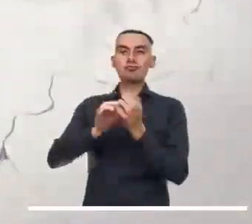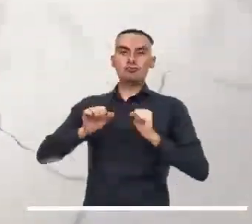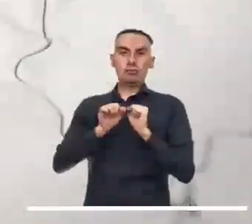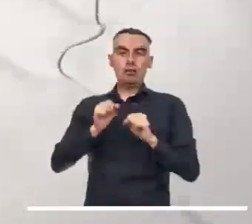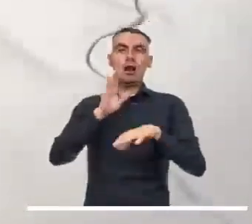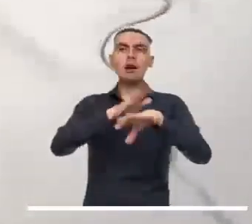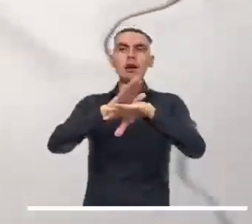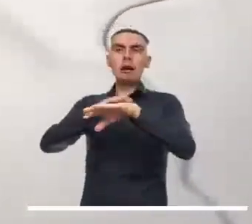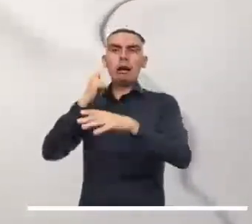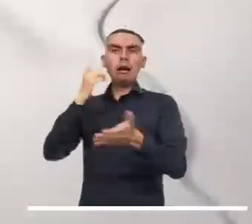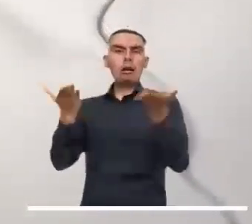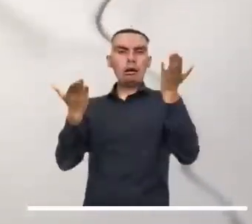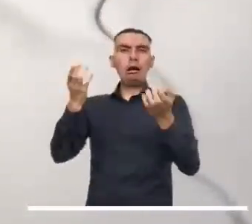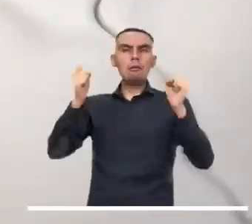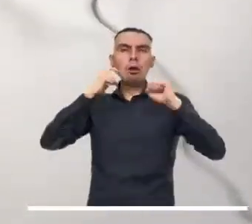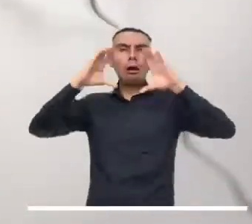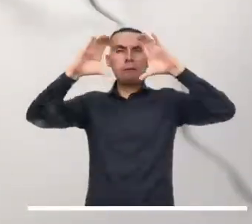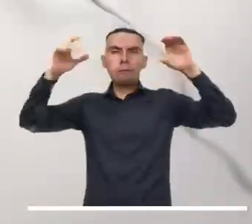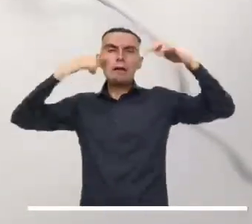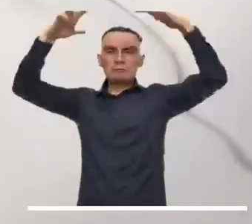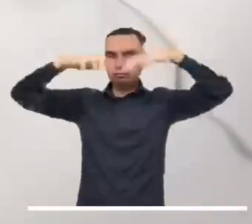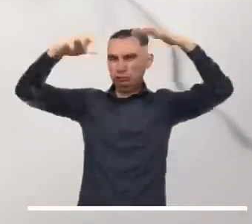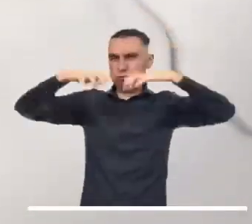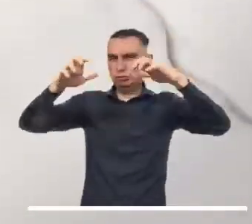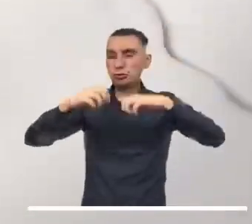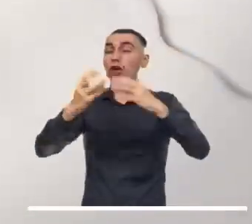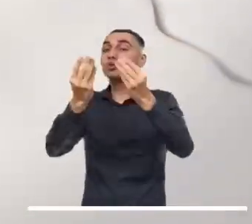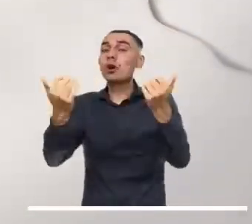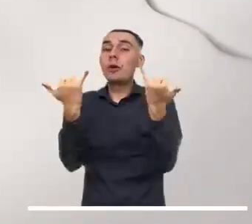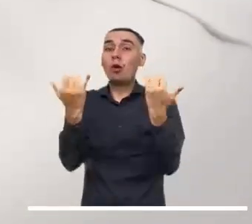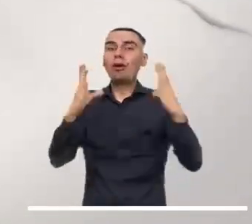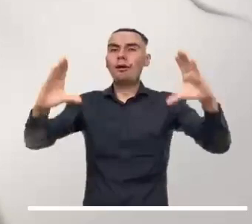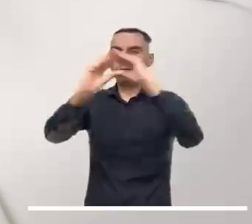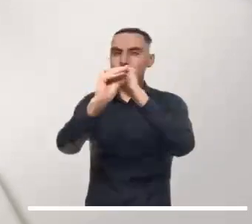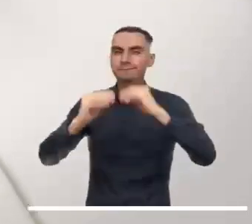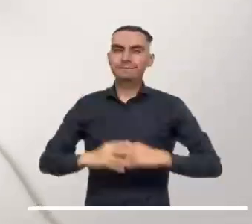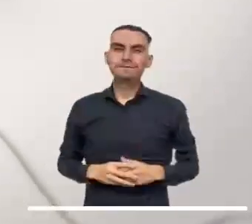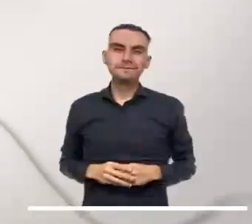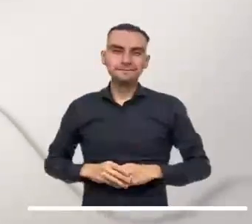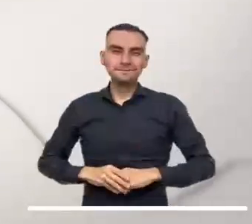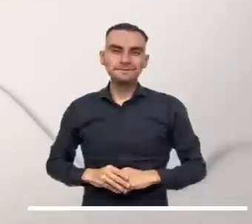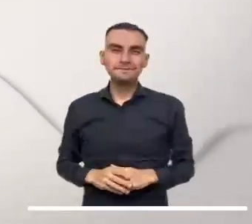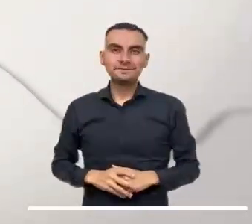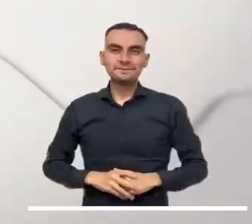Bogotá continúa presentando un cielo gris con posibles precipitaciones durante la tarde.